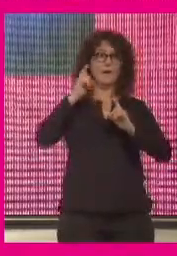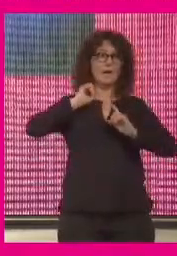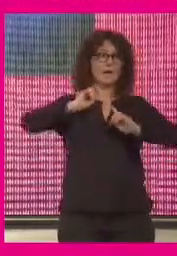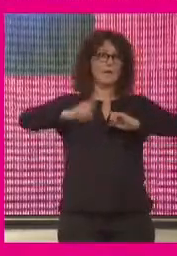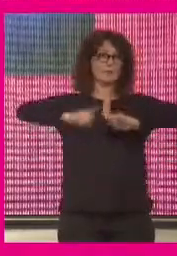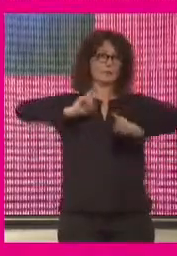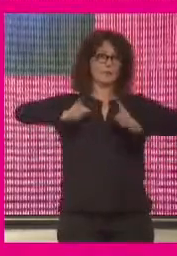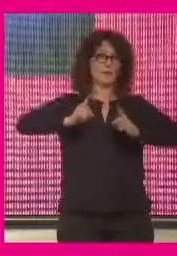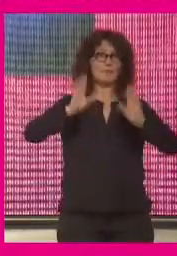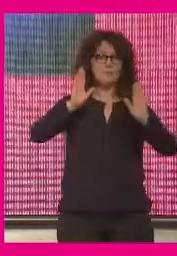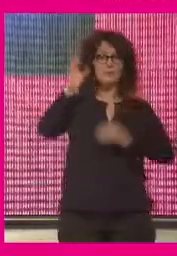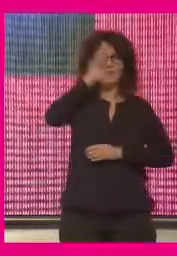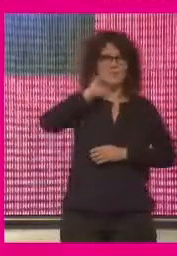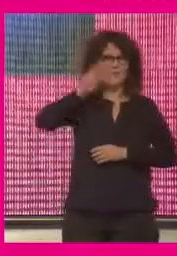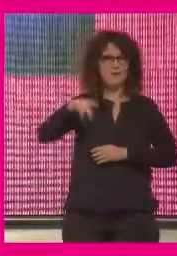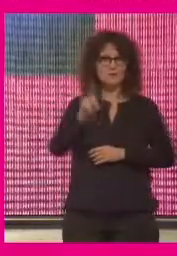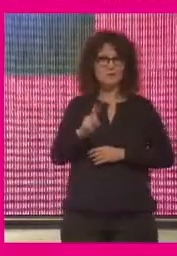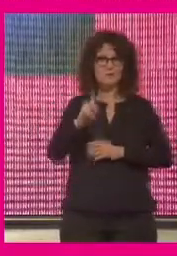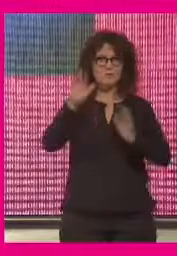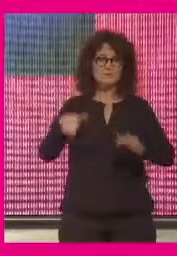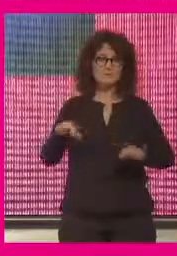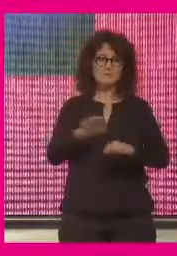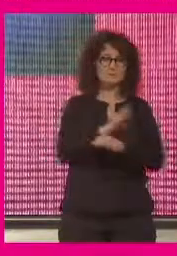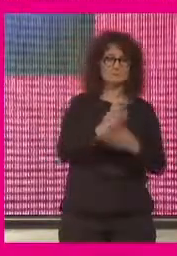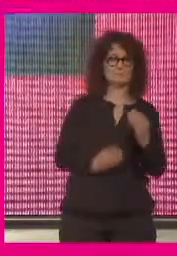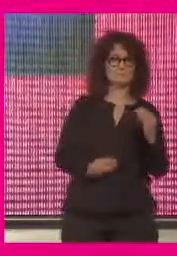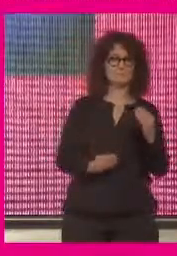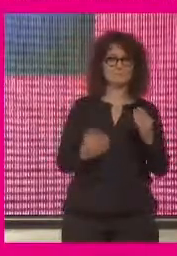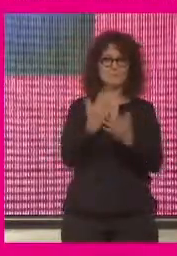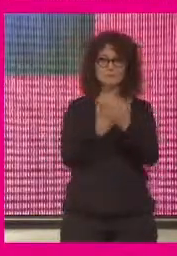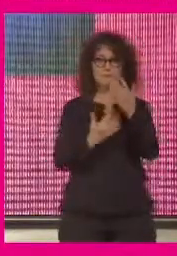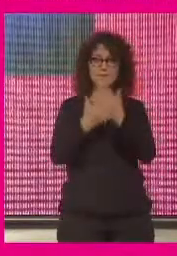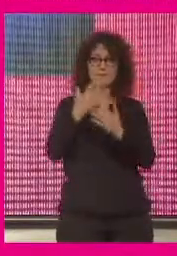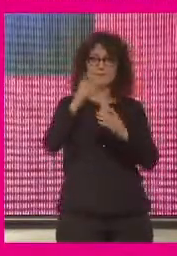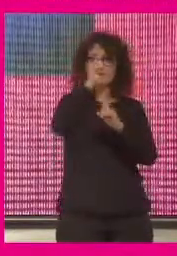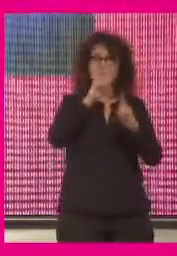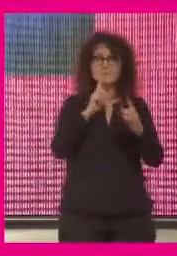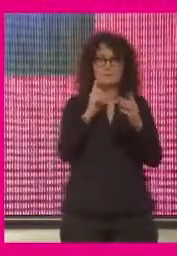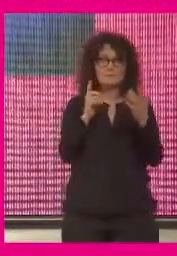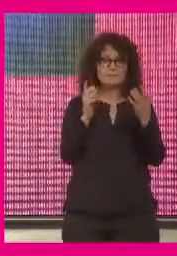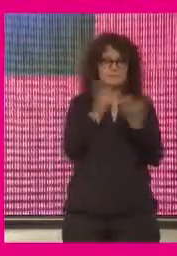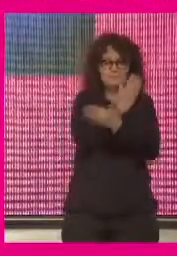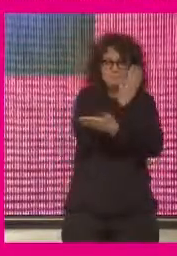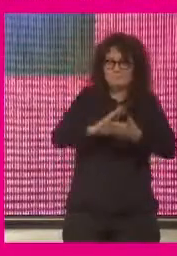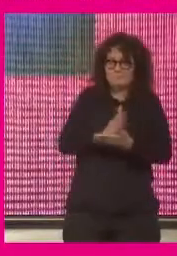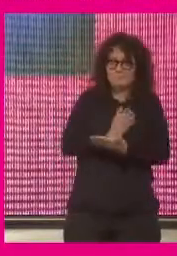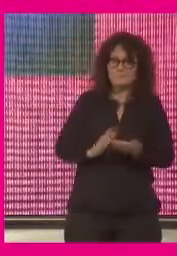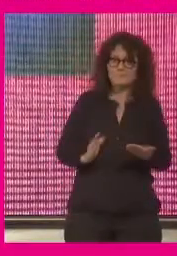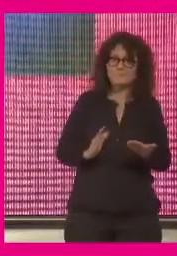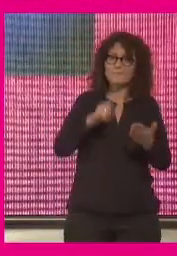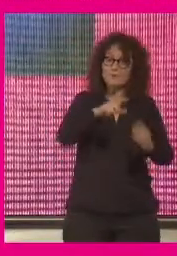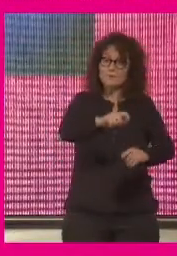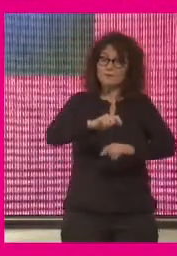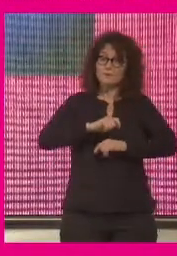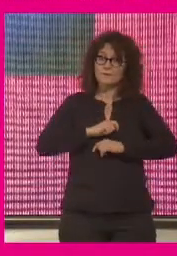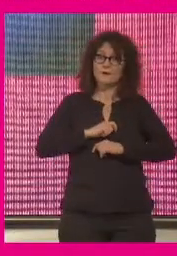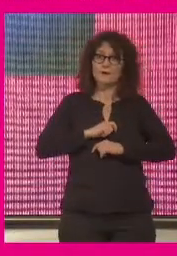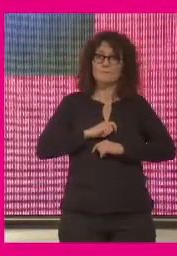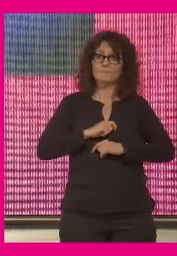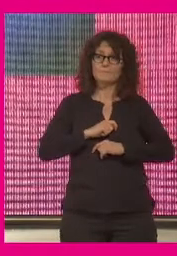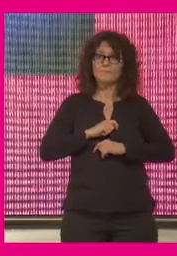avala con resultados y se confunde un poco se amalgama todo y no se distingue de tal manera que eso está haciendo que